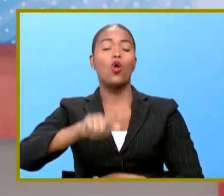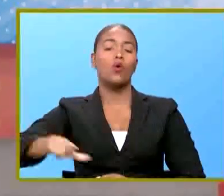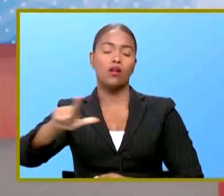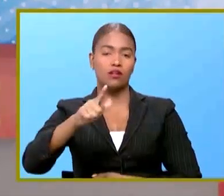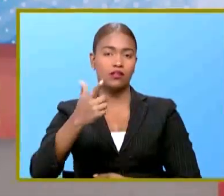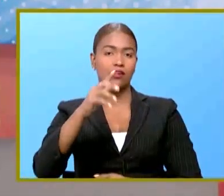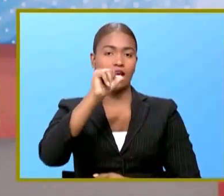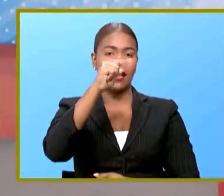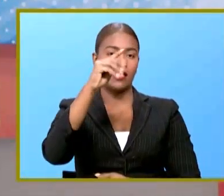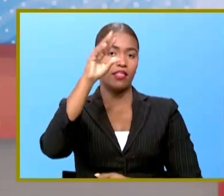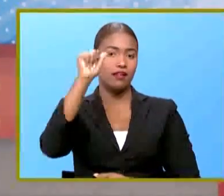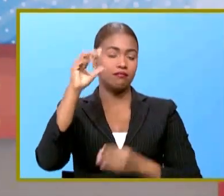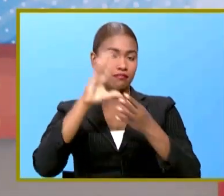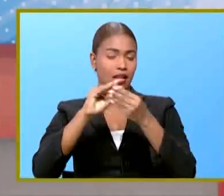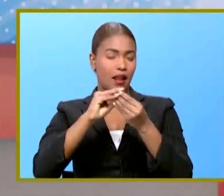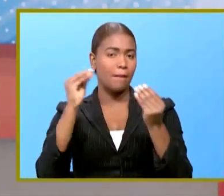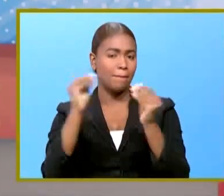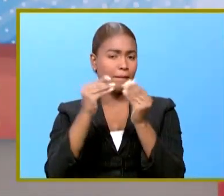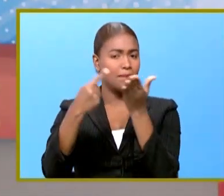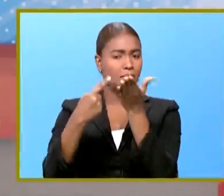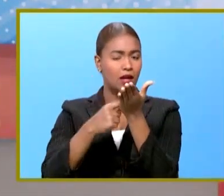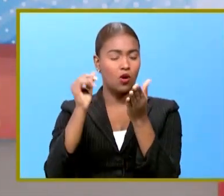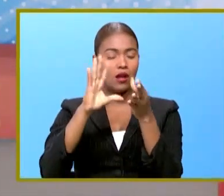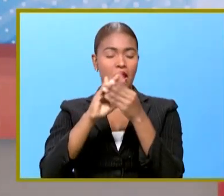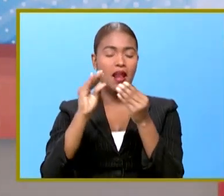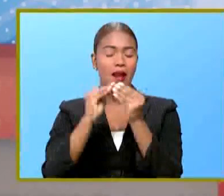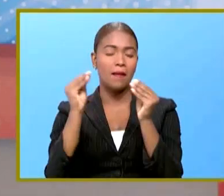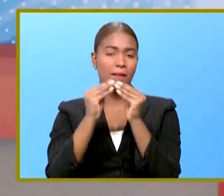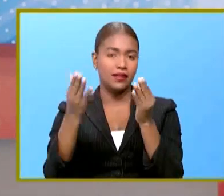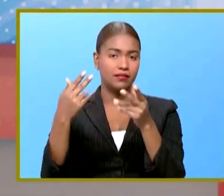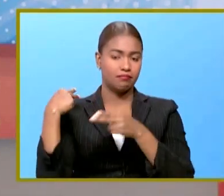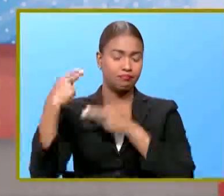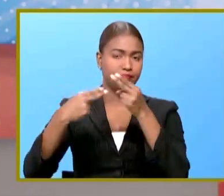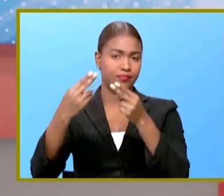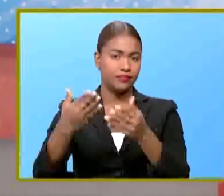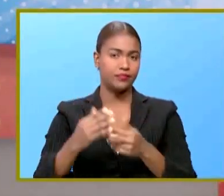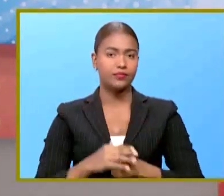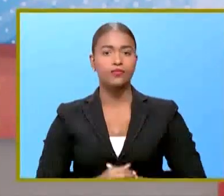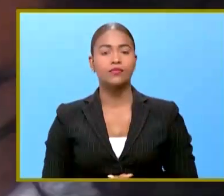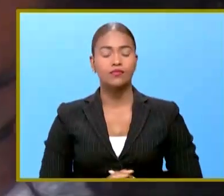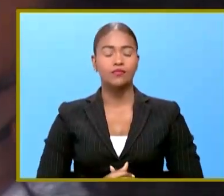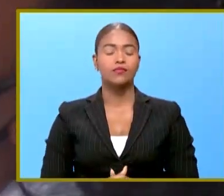Agueda Solano conversó con ellos y nos cuenta más en la siguiente historia escuchemos